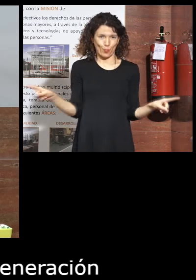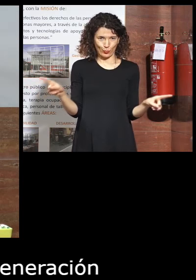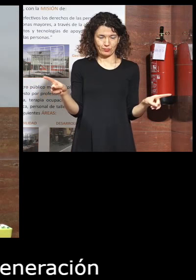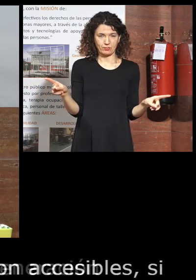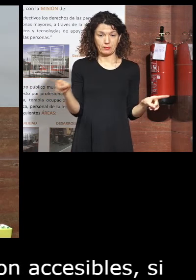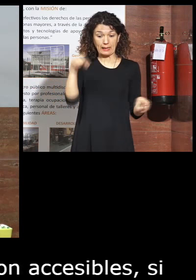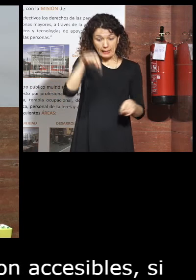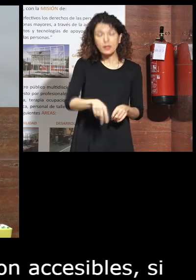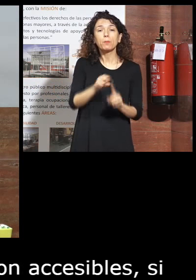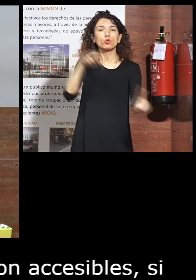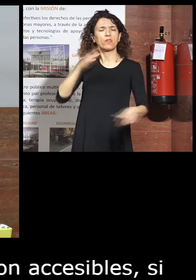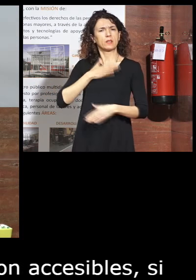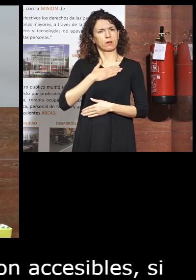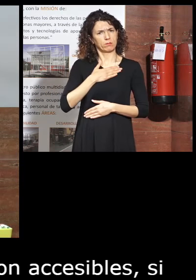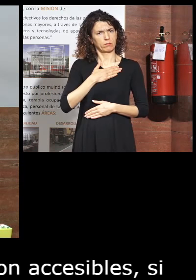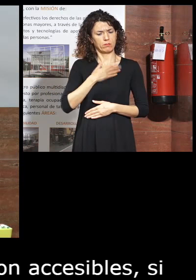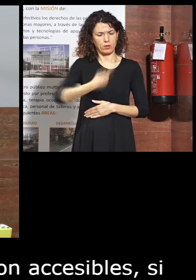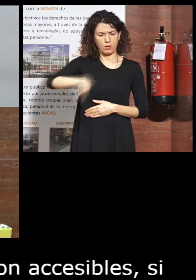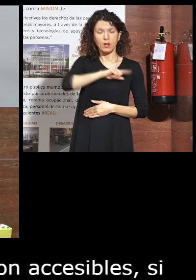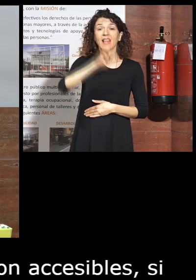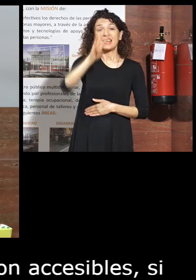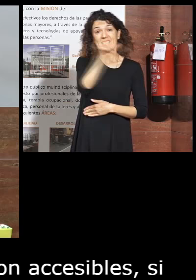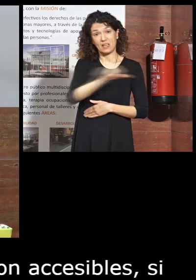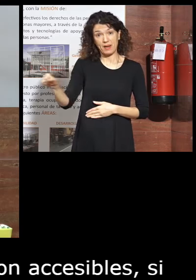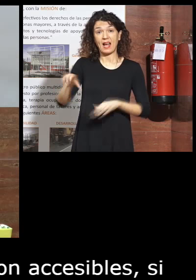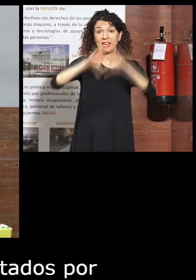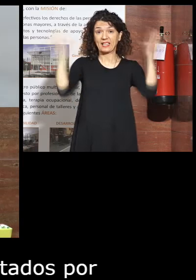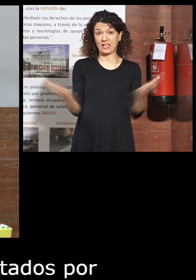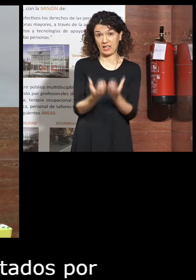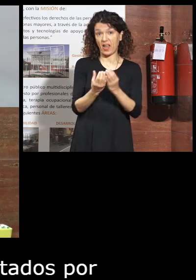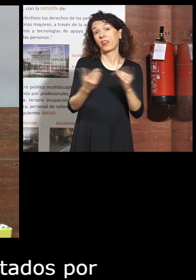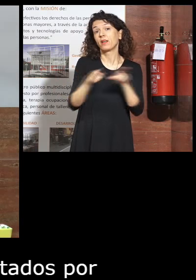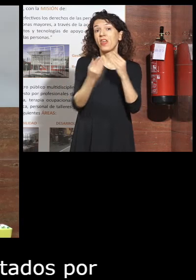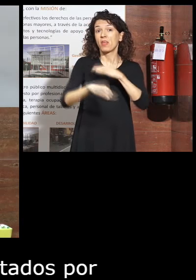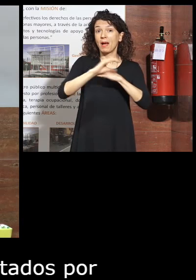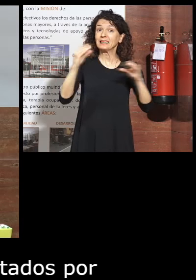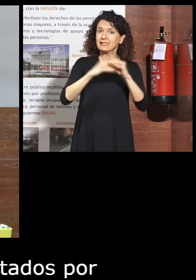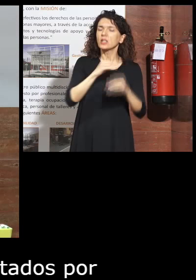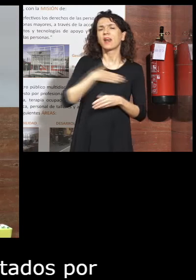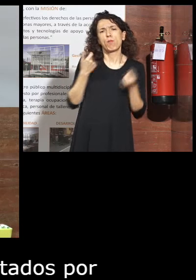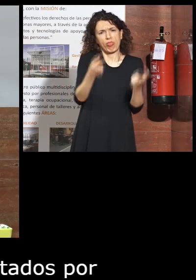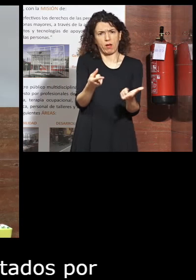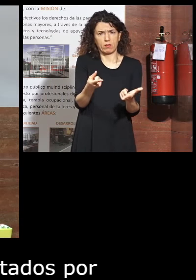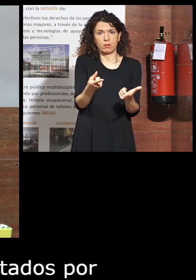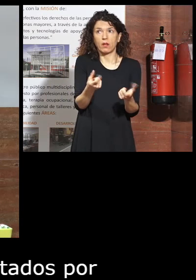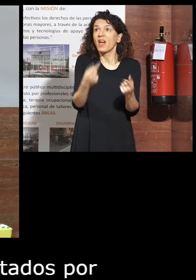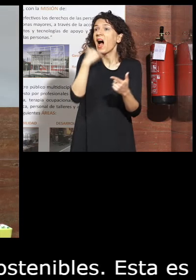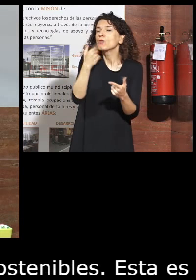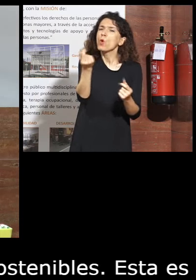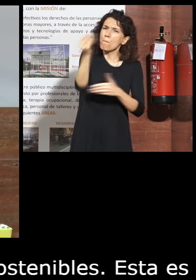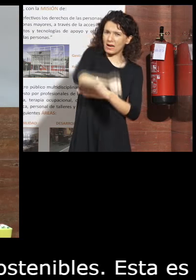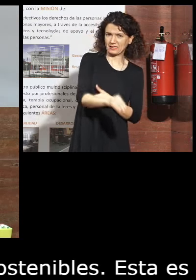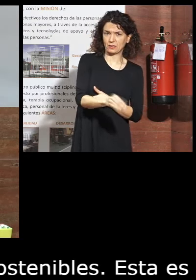Esta es nuestra misión y a la que esta tercera semana internacional que Patinsenso quiere contribuir. Aportar algo más.